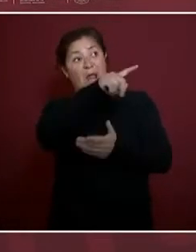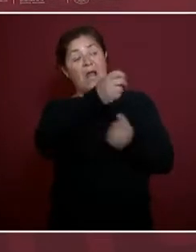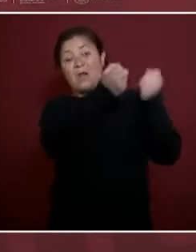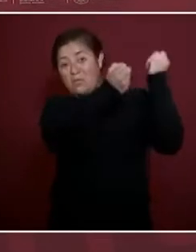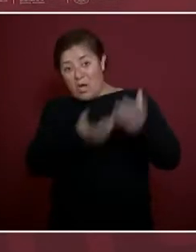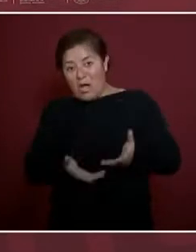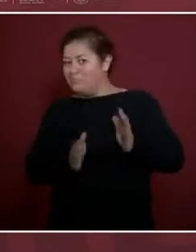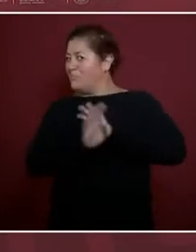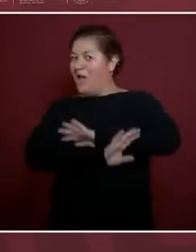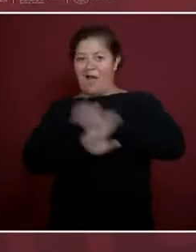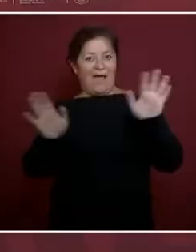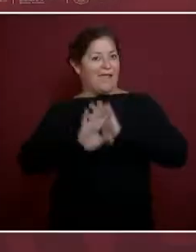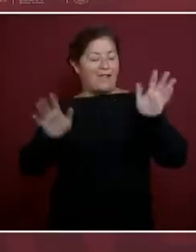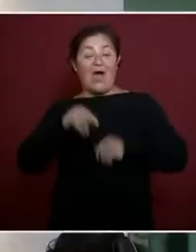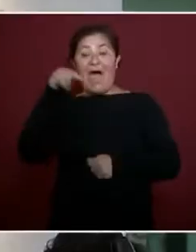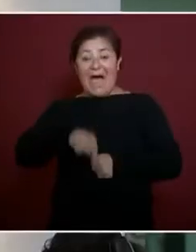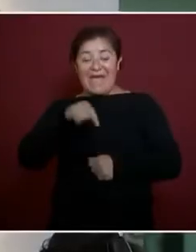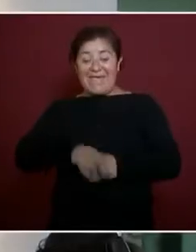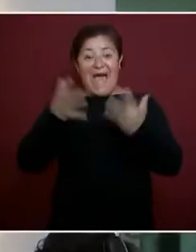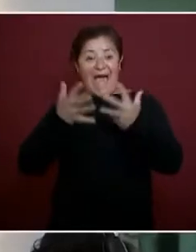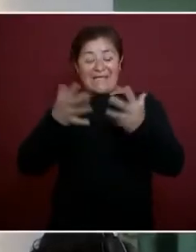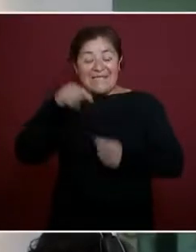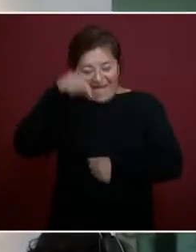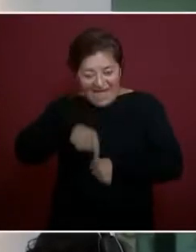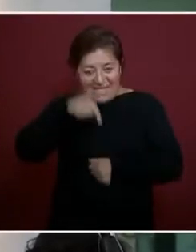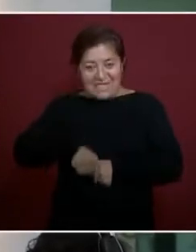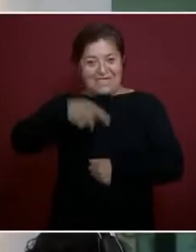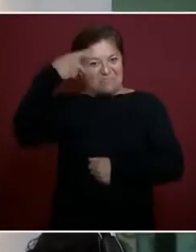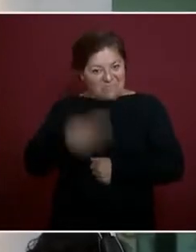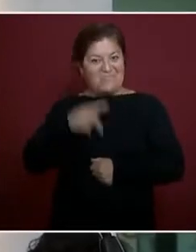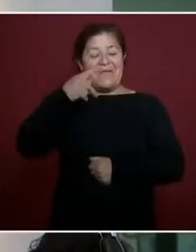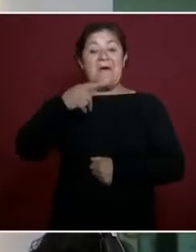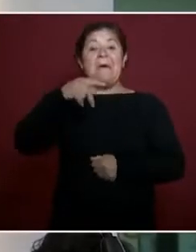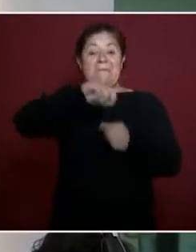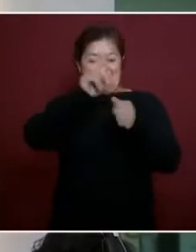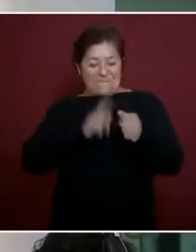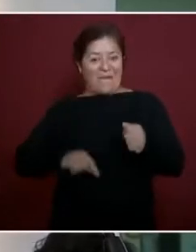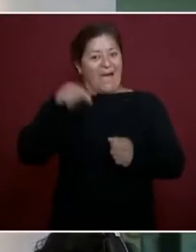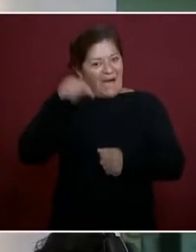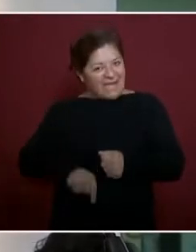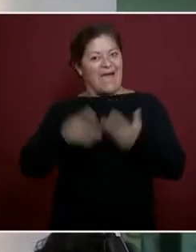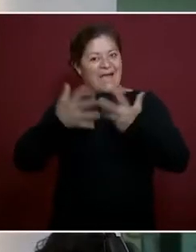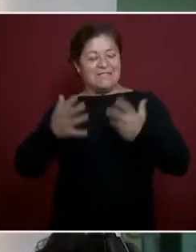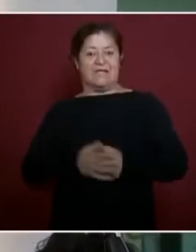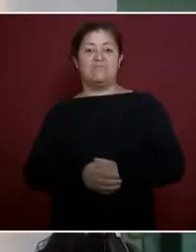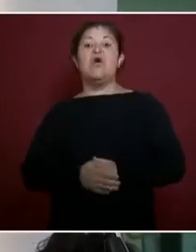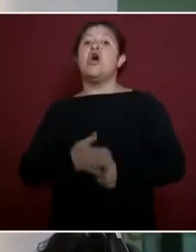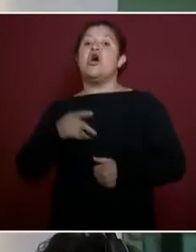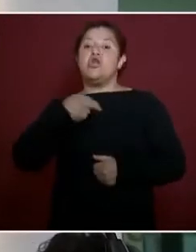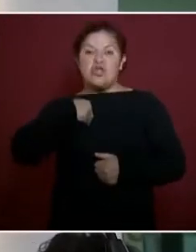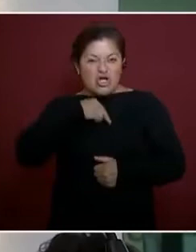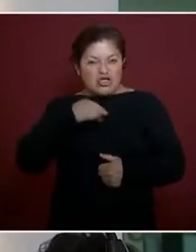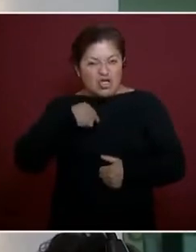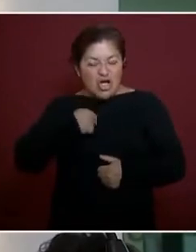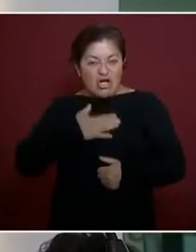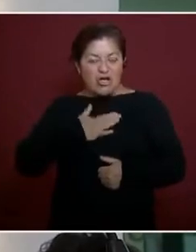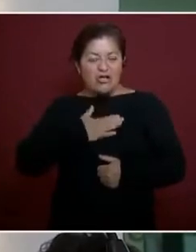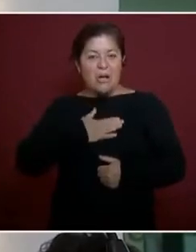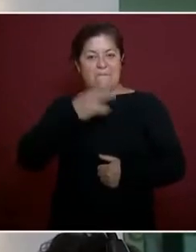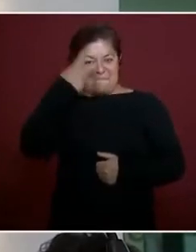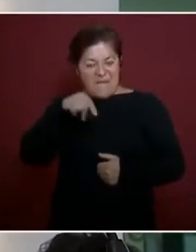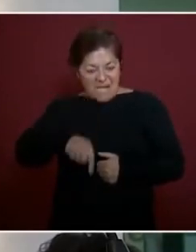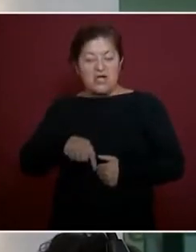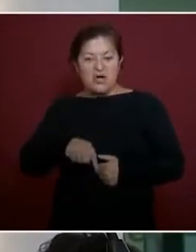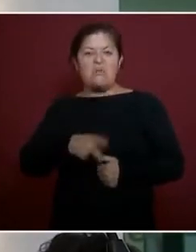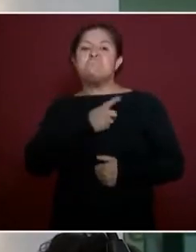se va a producir en nuestro país y vamos a ser autosuficientes, y por eso no